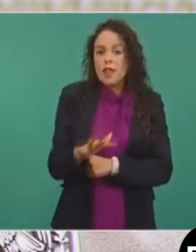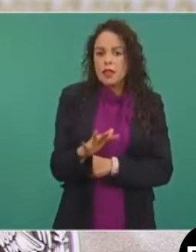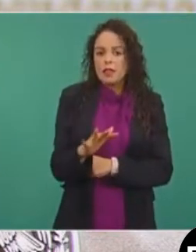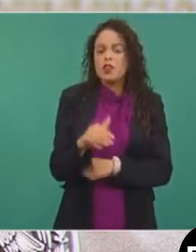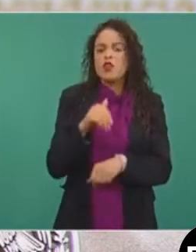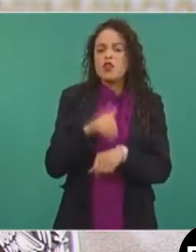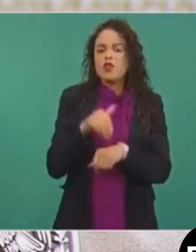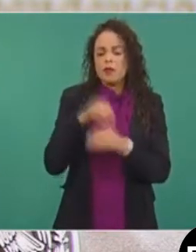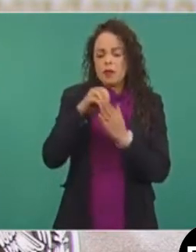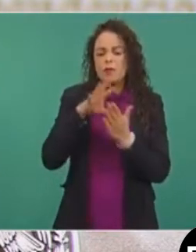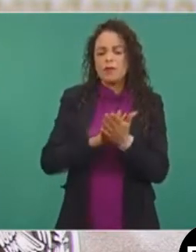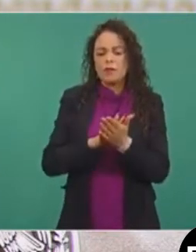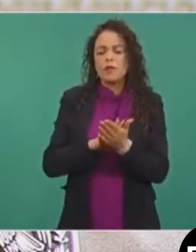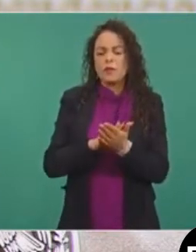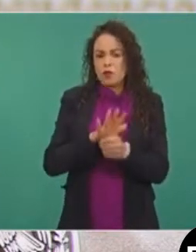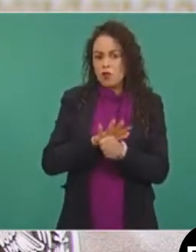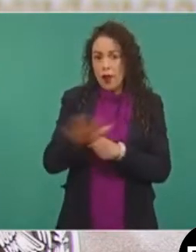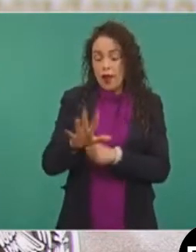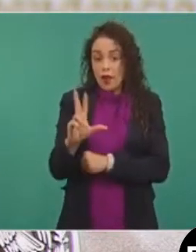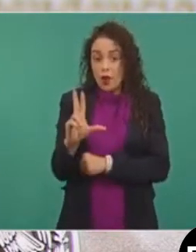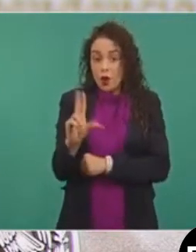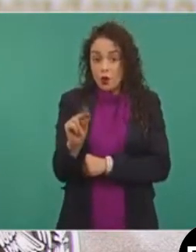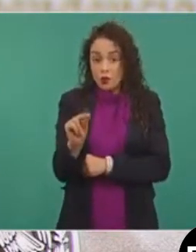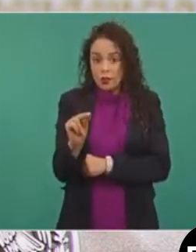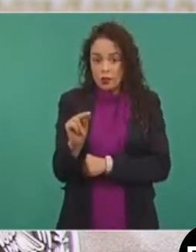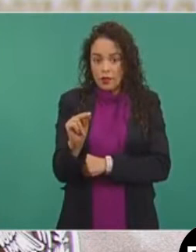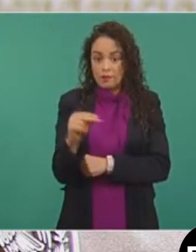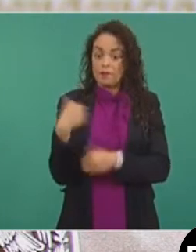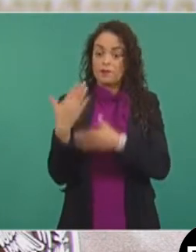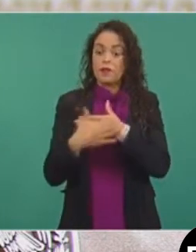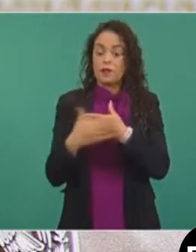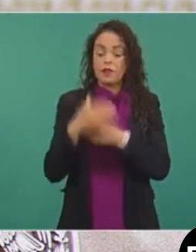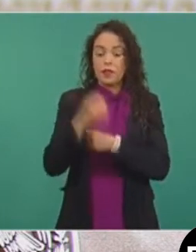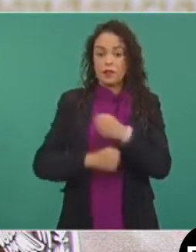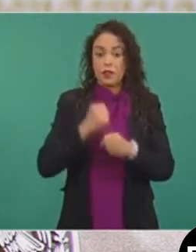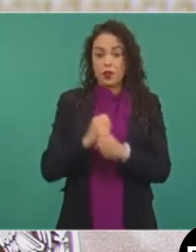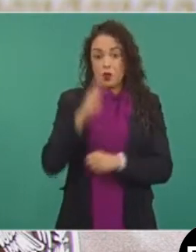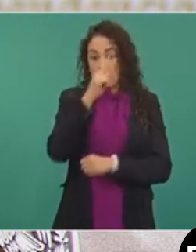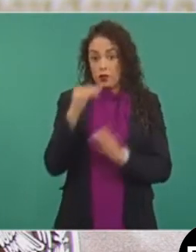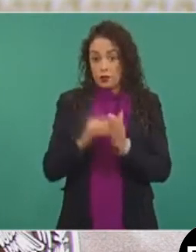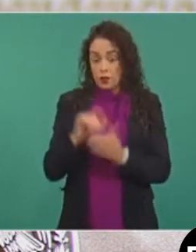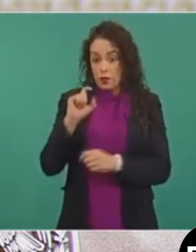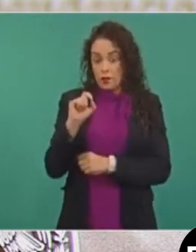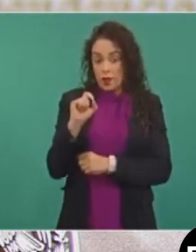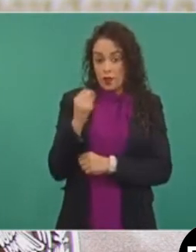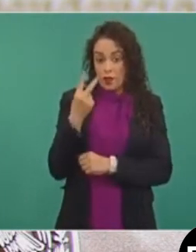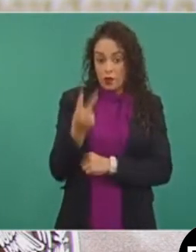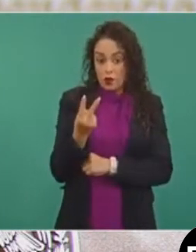80. Ahora para 2022 vamos a ascender 13